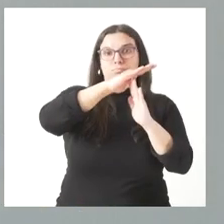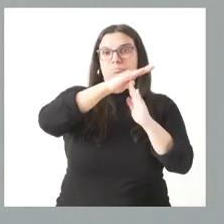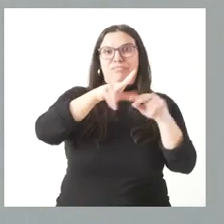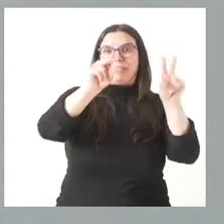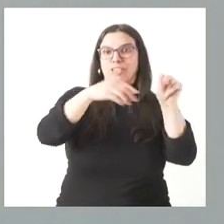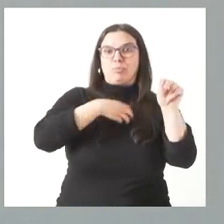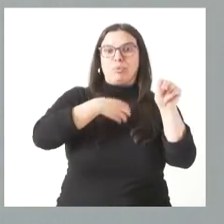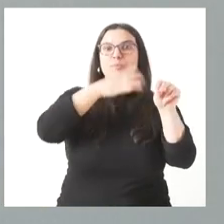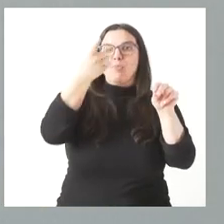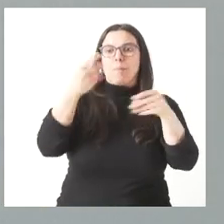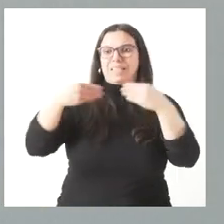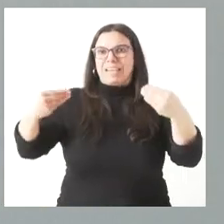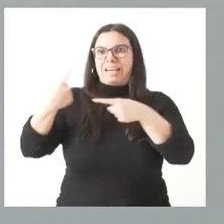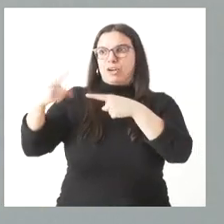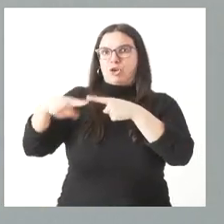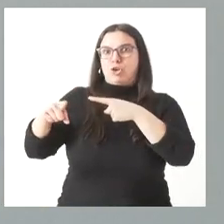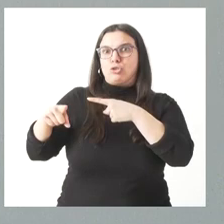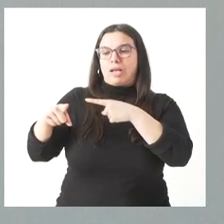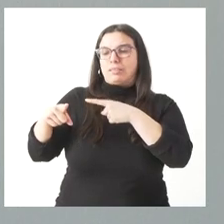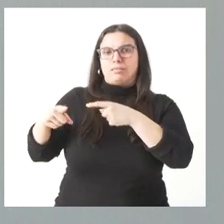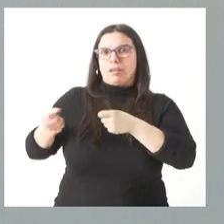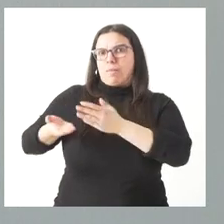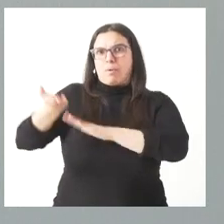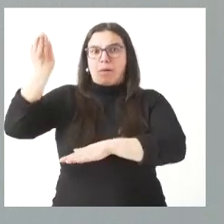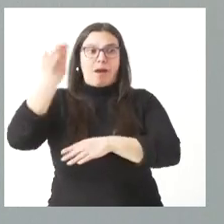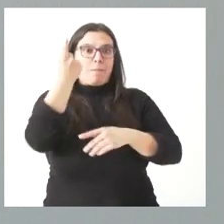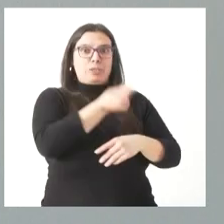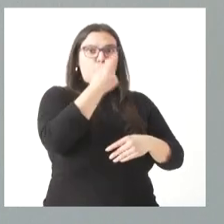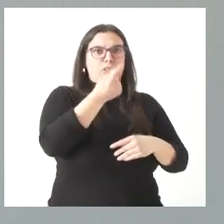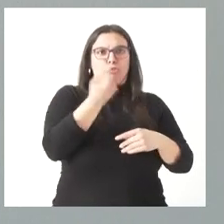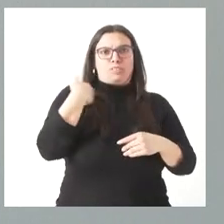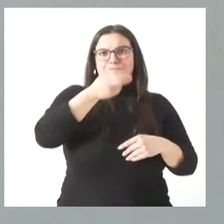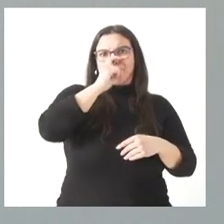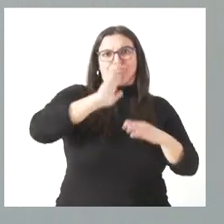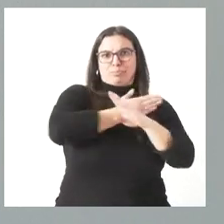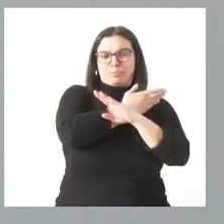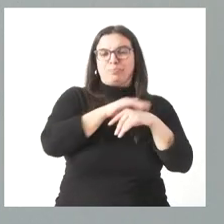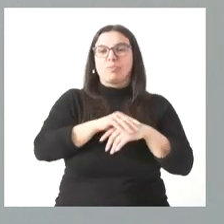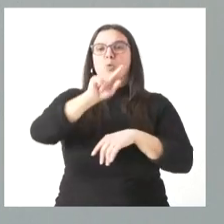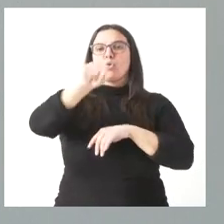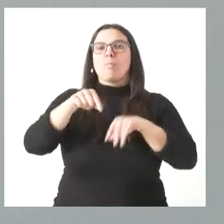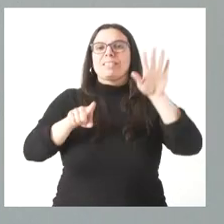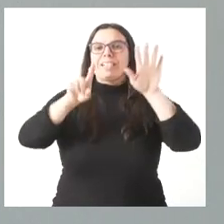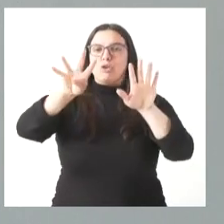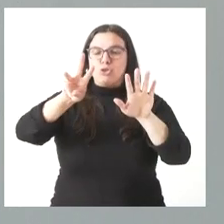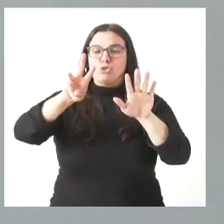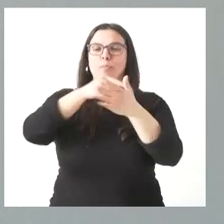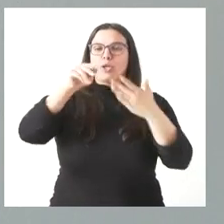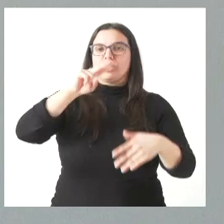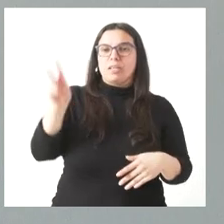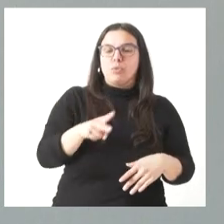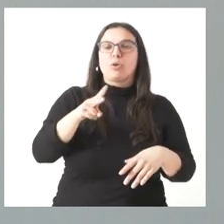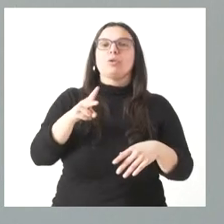por el incremento del coste de los materiales que todos ustedes ya conocen. 1,68 millones de euros es el importe de los suministros